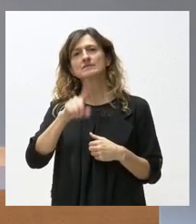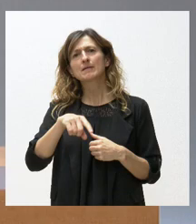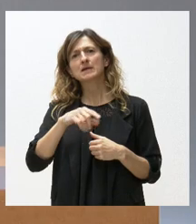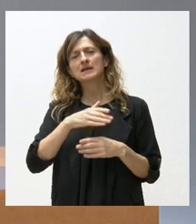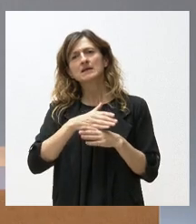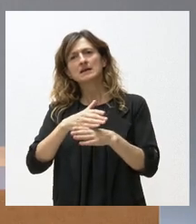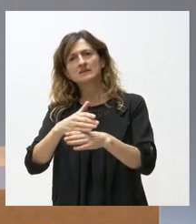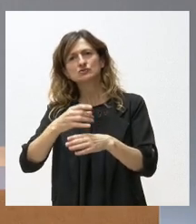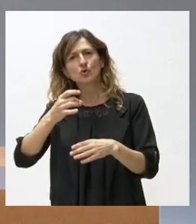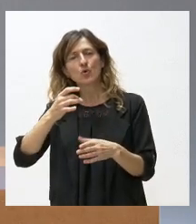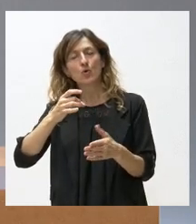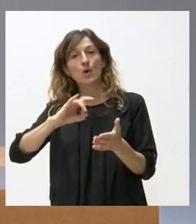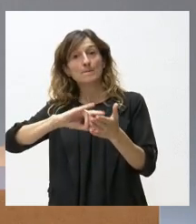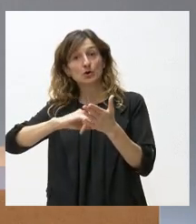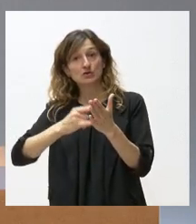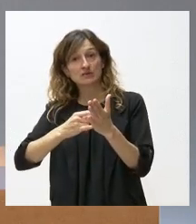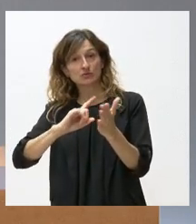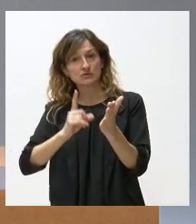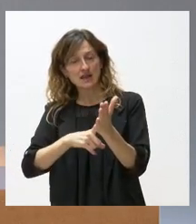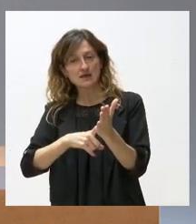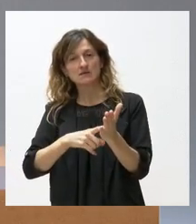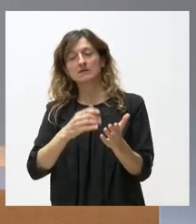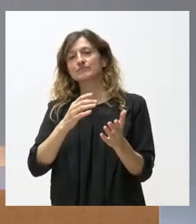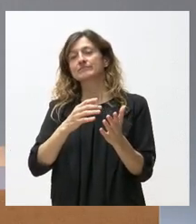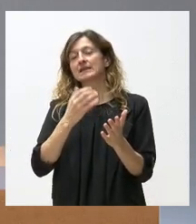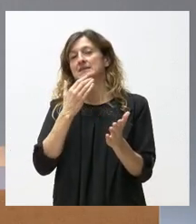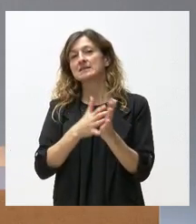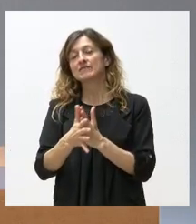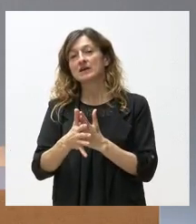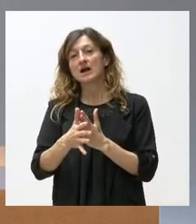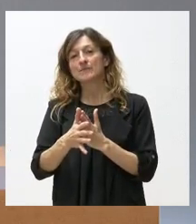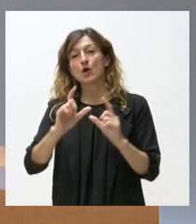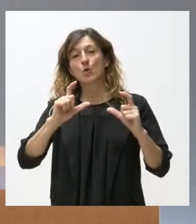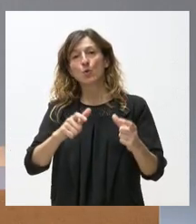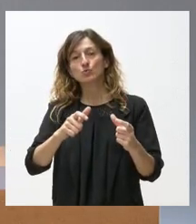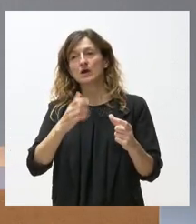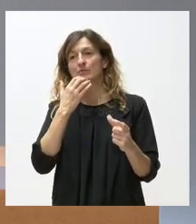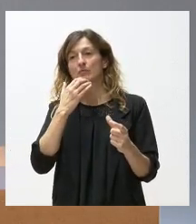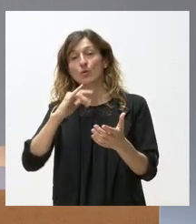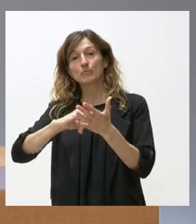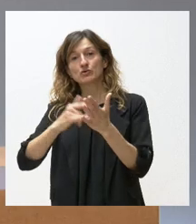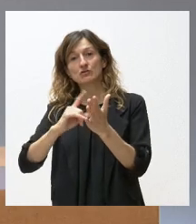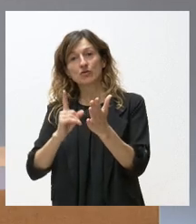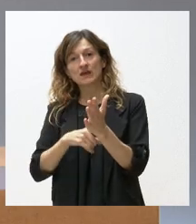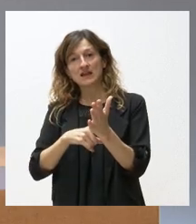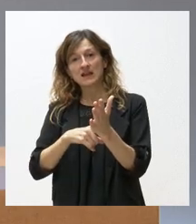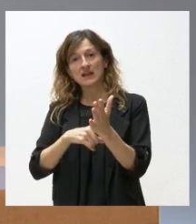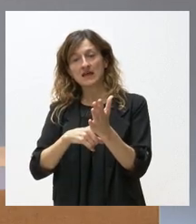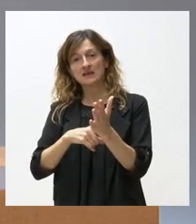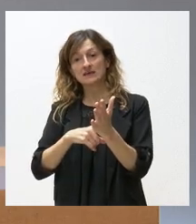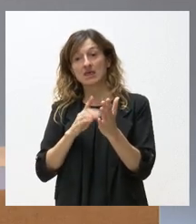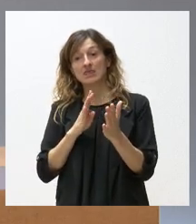proyectos de ley es decir ¿podemos llegar a la conclusión de que la Junta no va a aprobar un proyecto de ley más en lo que queda de legislatura